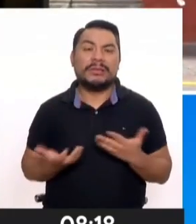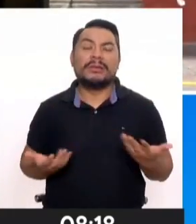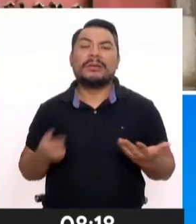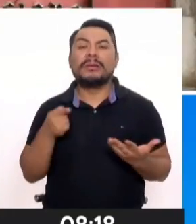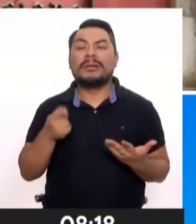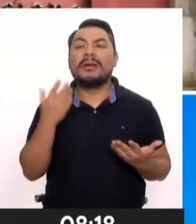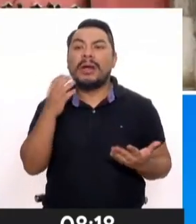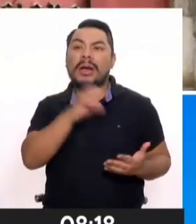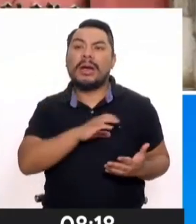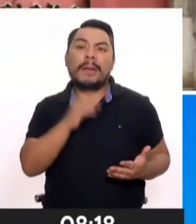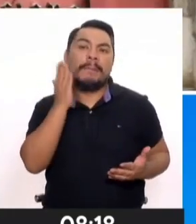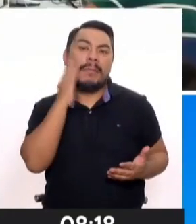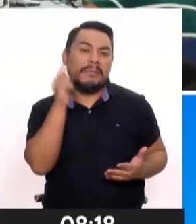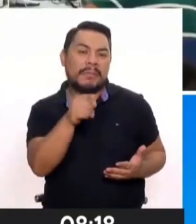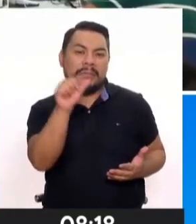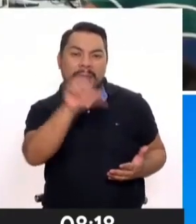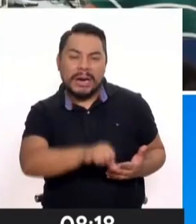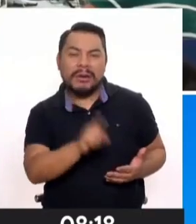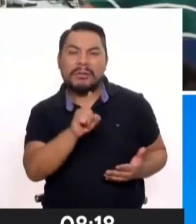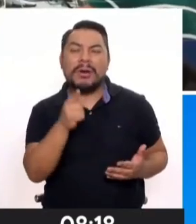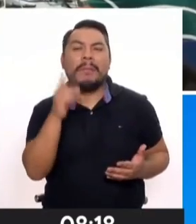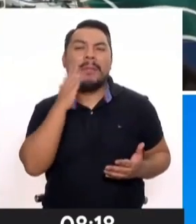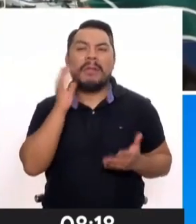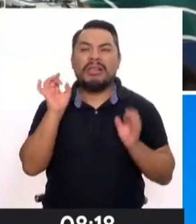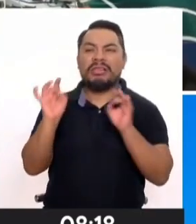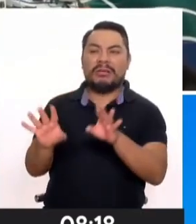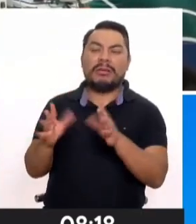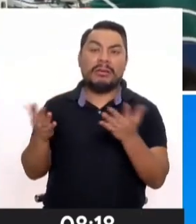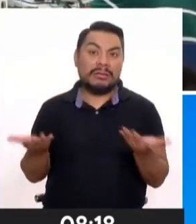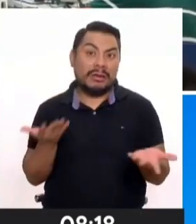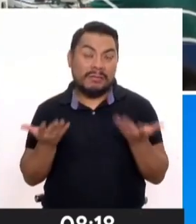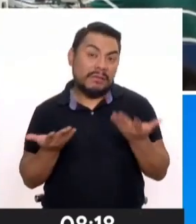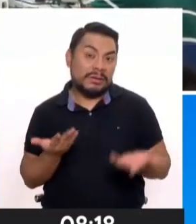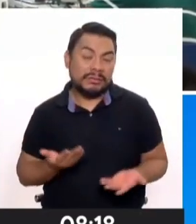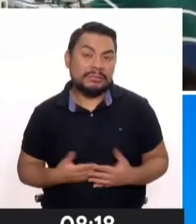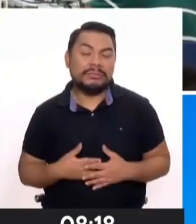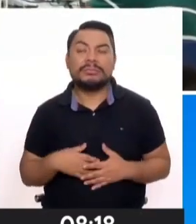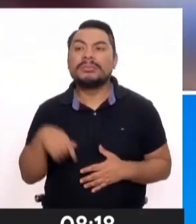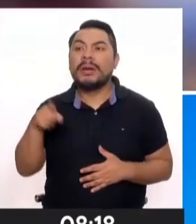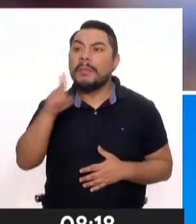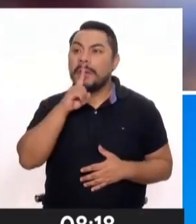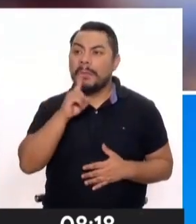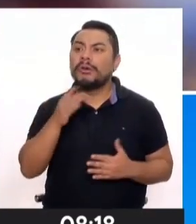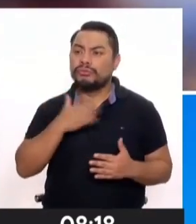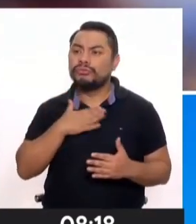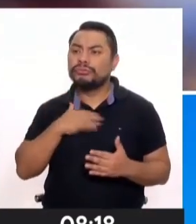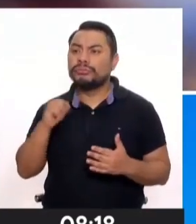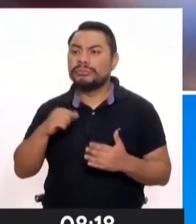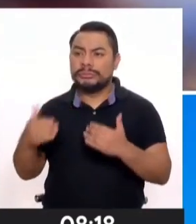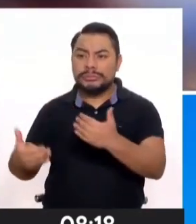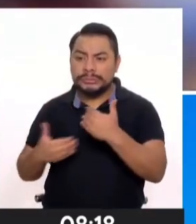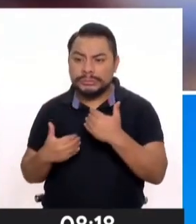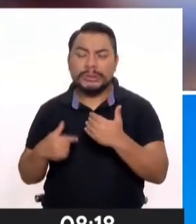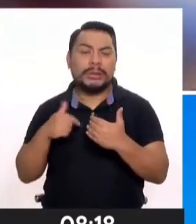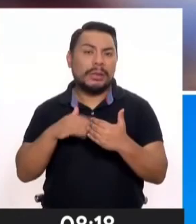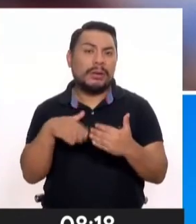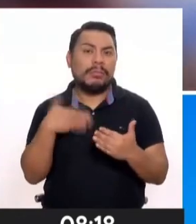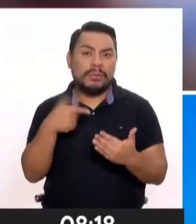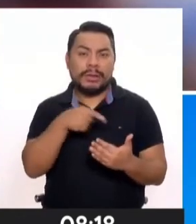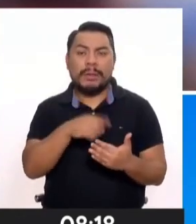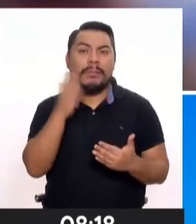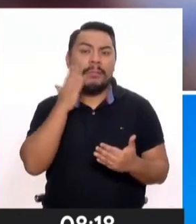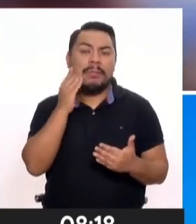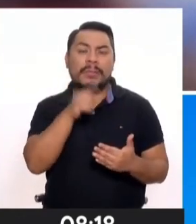por el comportamiento de la madre, porque la madre no quería a los hijos, por lo que fuera, diciendo que va a ser un daño, que ella sea puesta aquí como